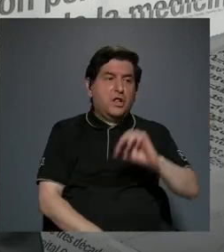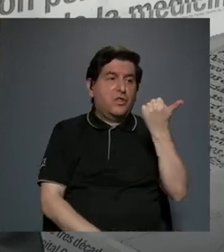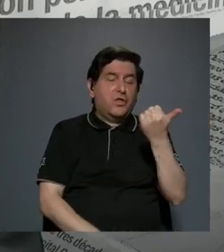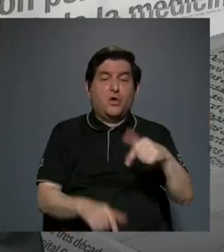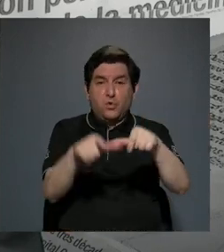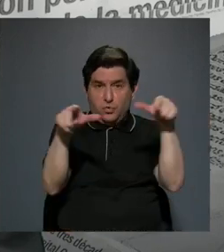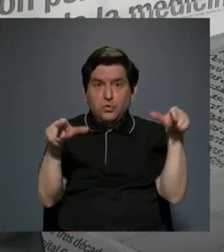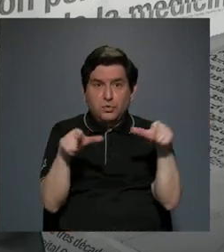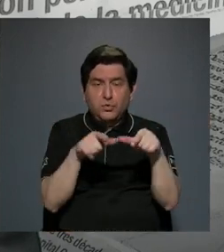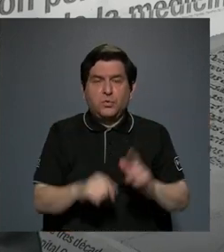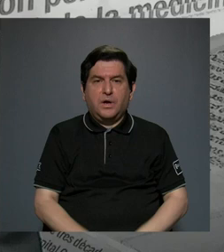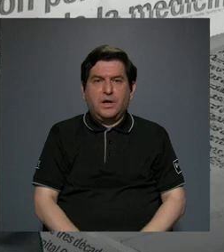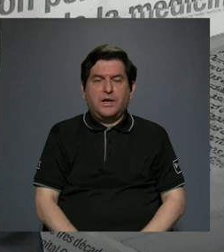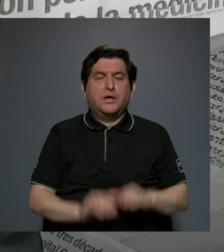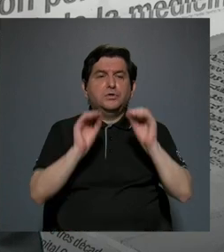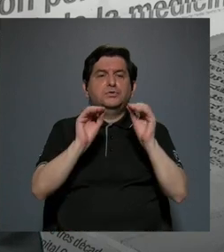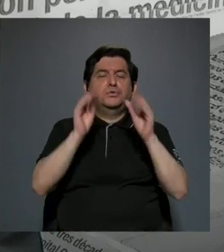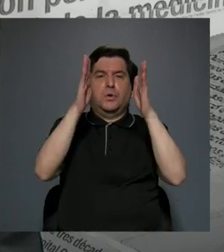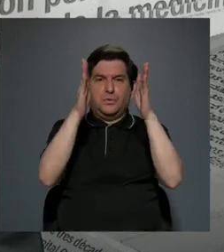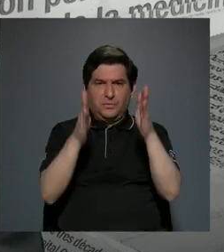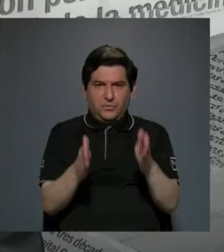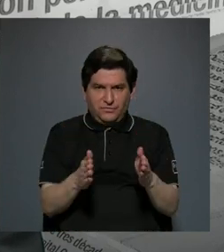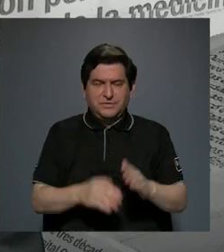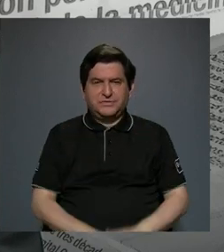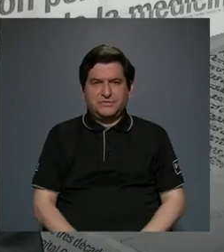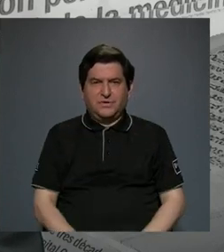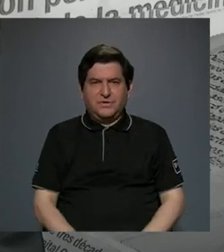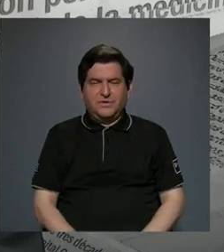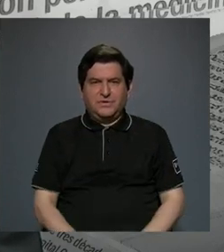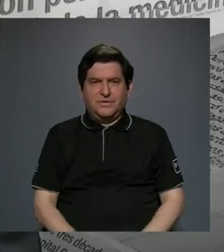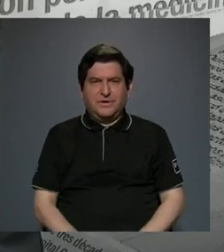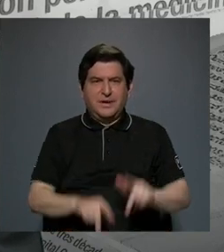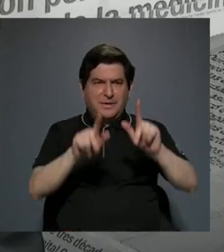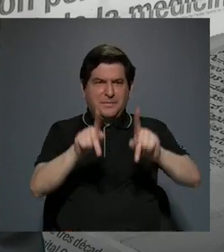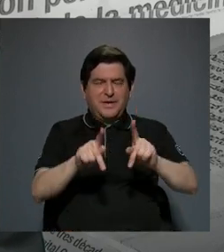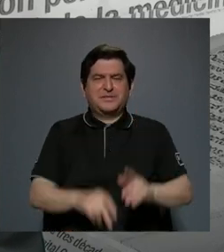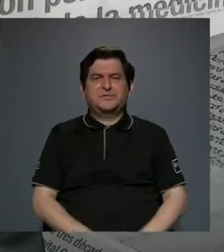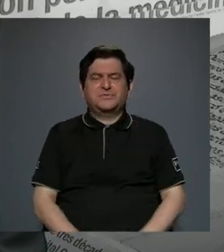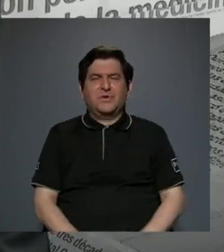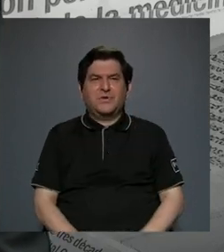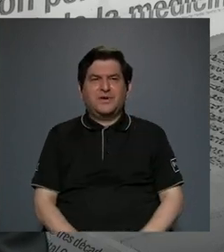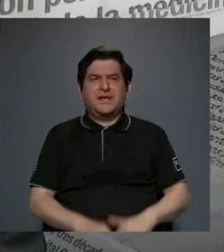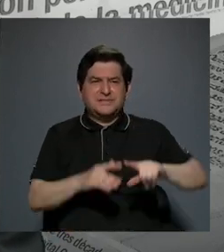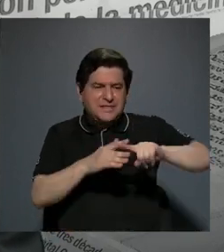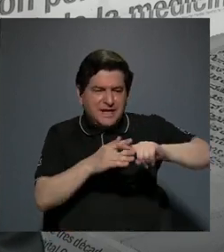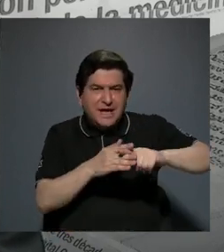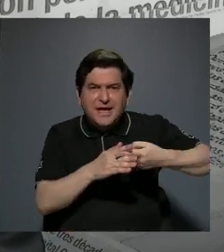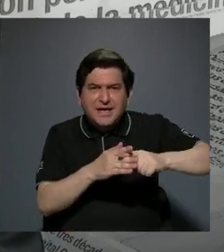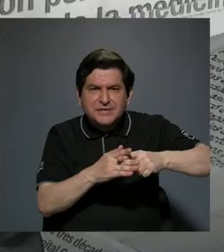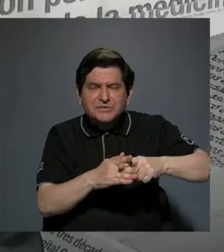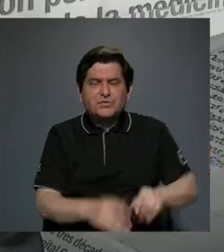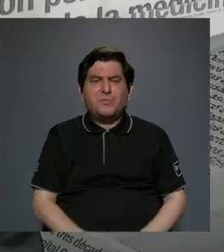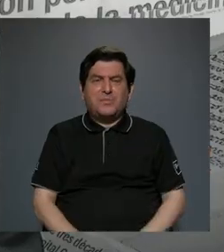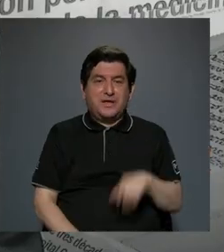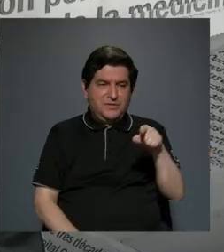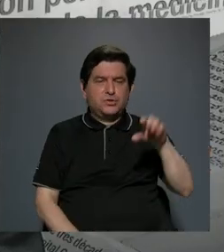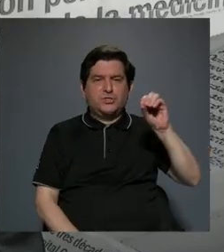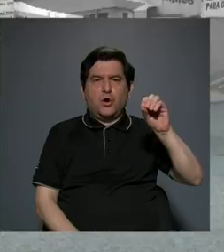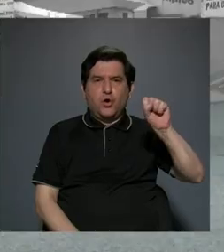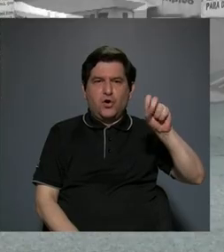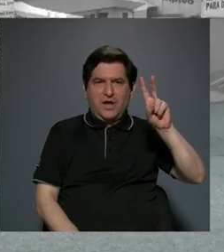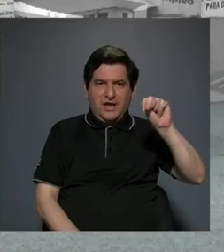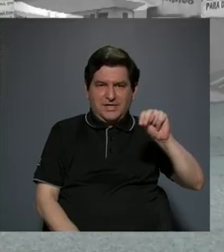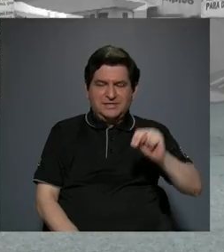lados, profesores, instrumentistas de orquesta que vinieron a conformar esa Orquesta Sinfónica Nacional,